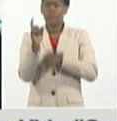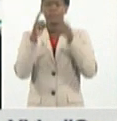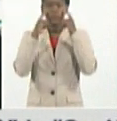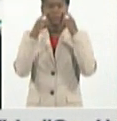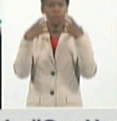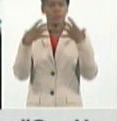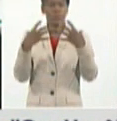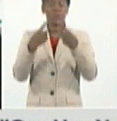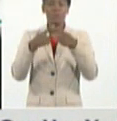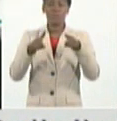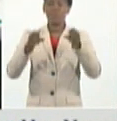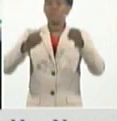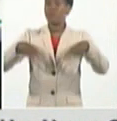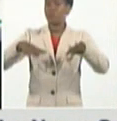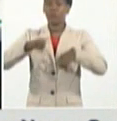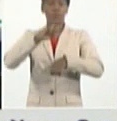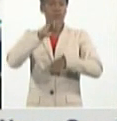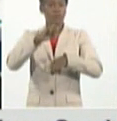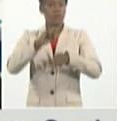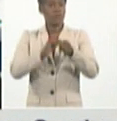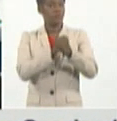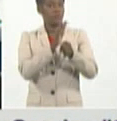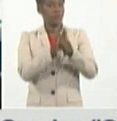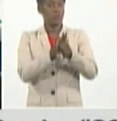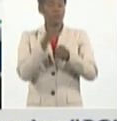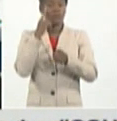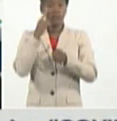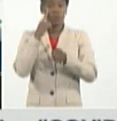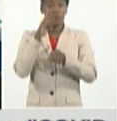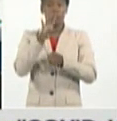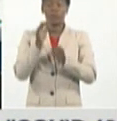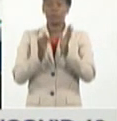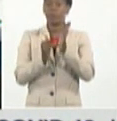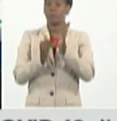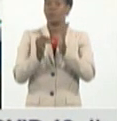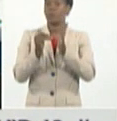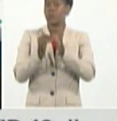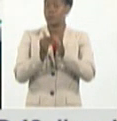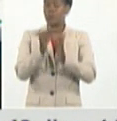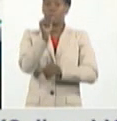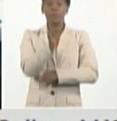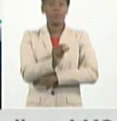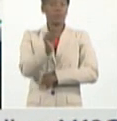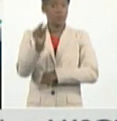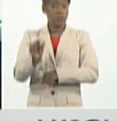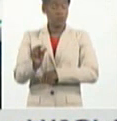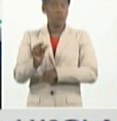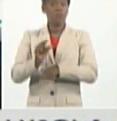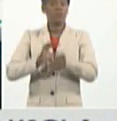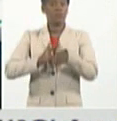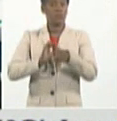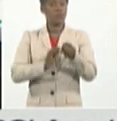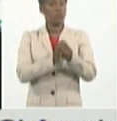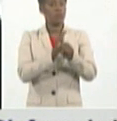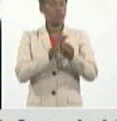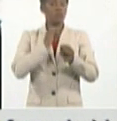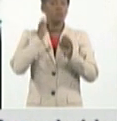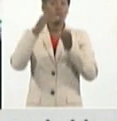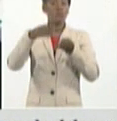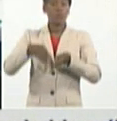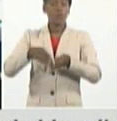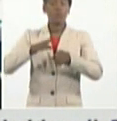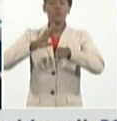emergencia sanitaria. Más de 4 millones de personas, más de 4 millones de personas han fallecido a